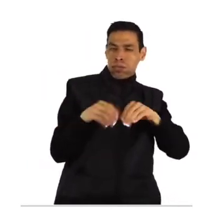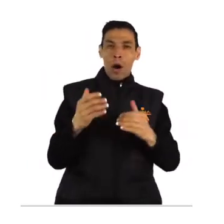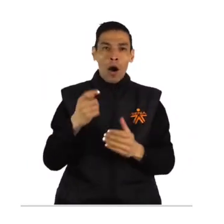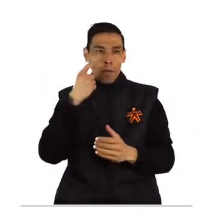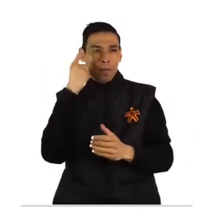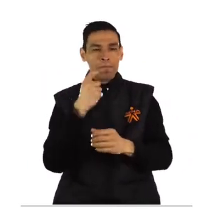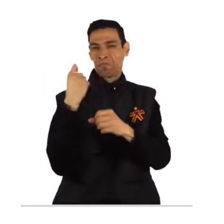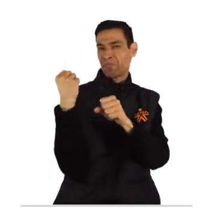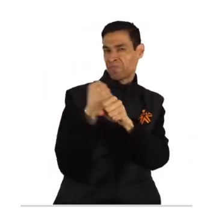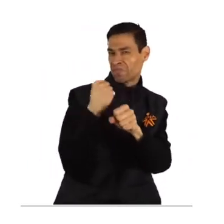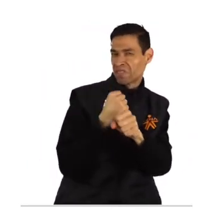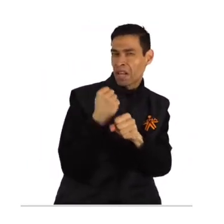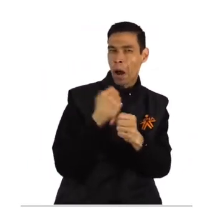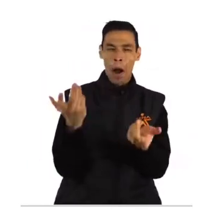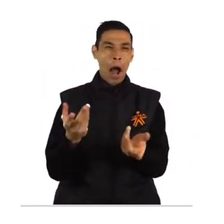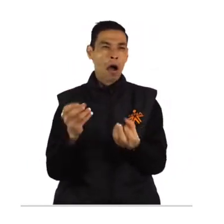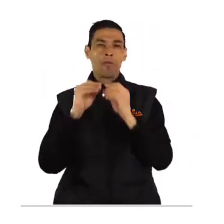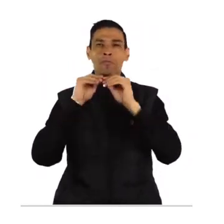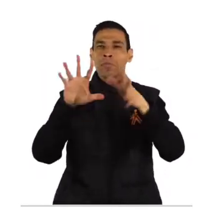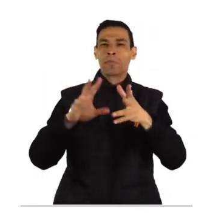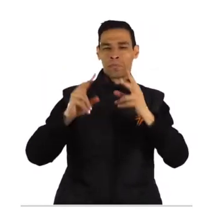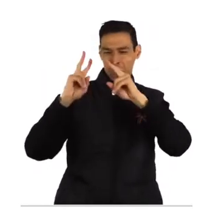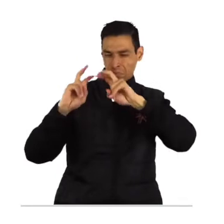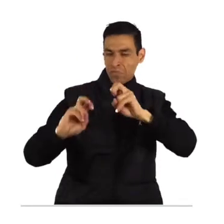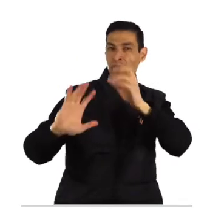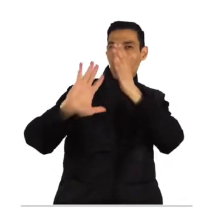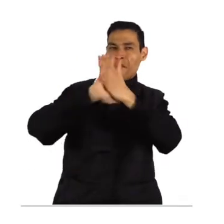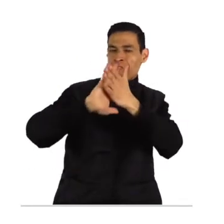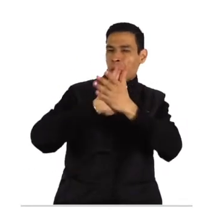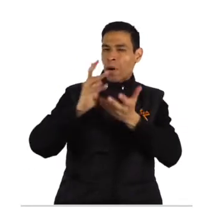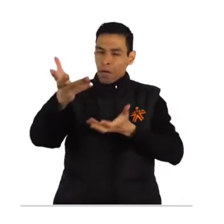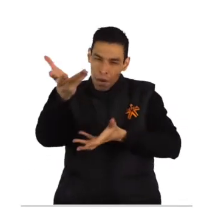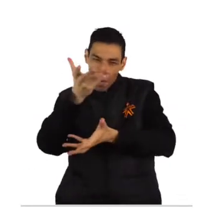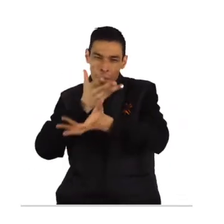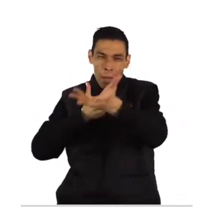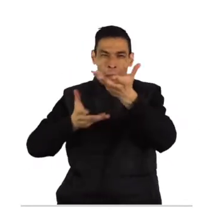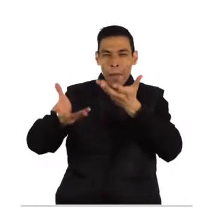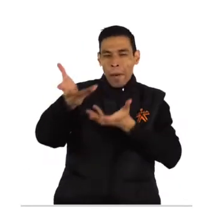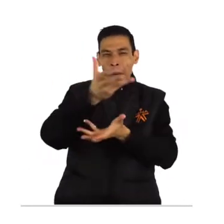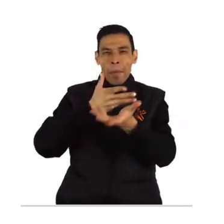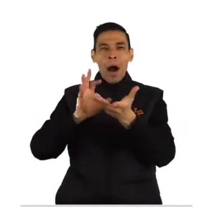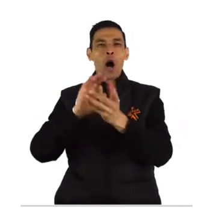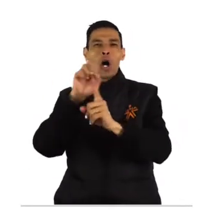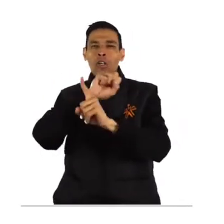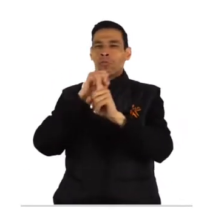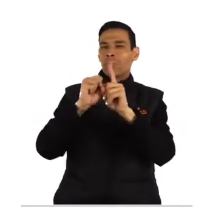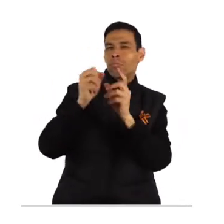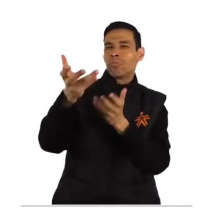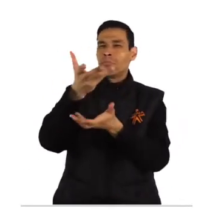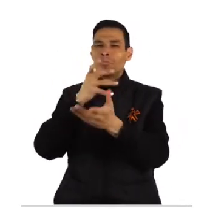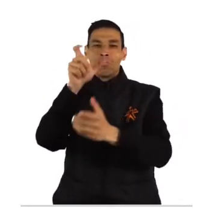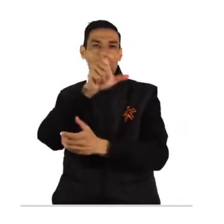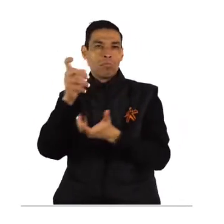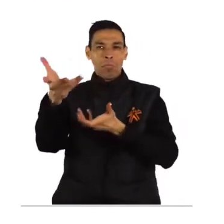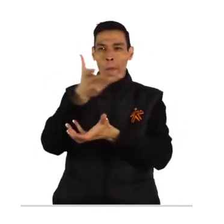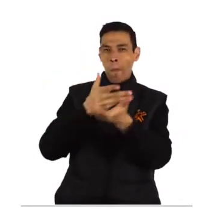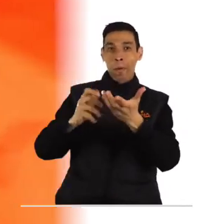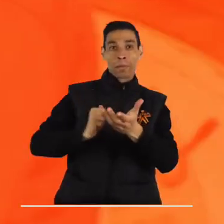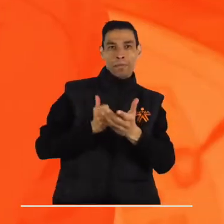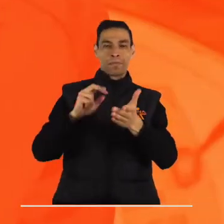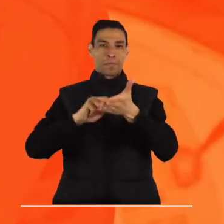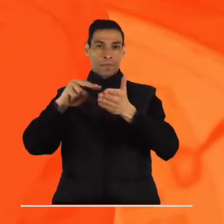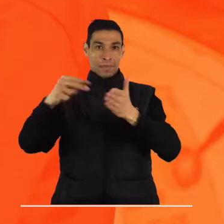búsqueda de empleo enviar recibir e investigar información o socializar con otras personas utilizando la tecnología